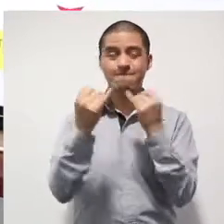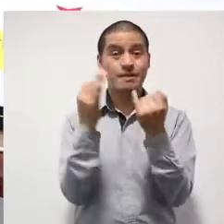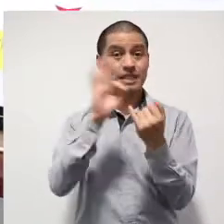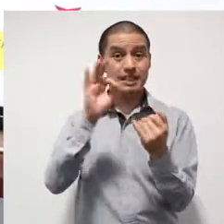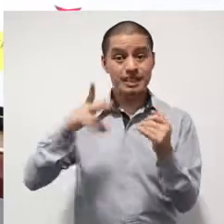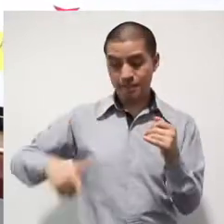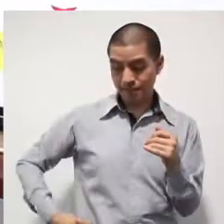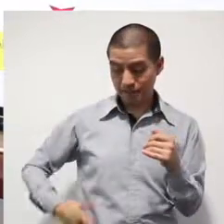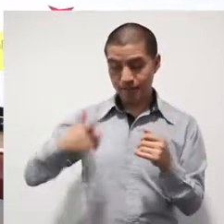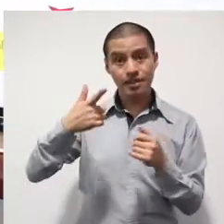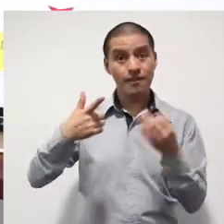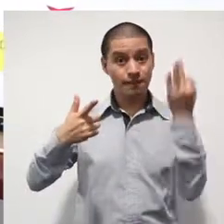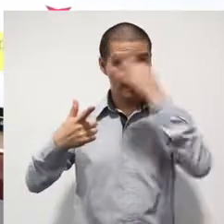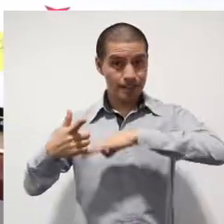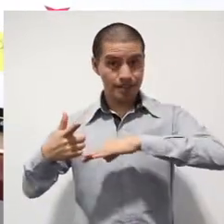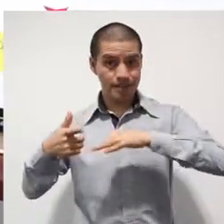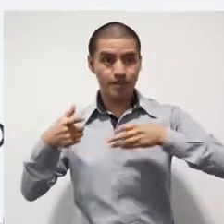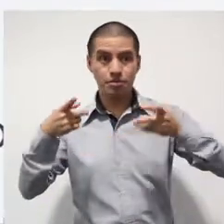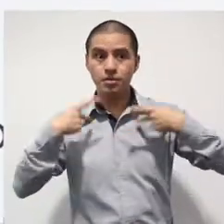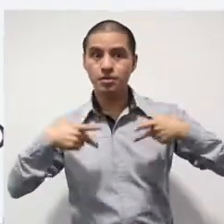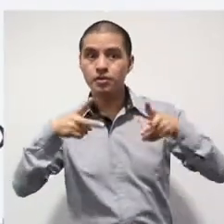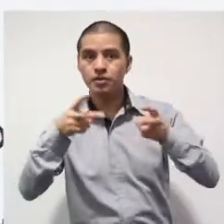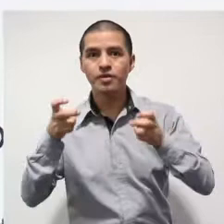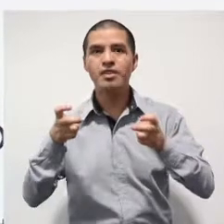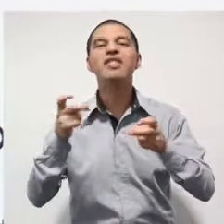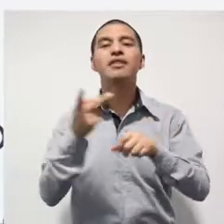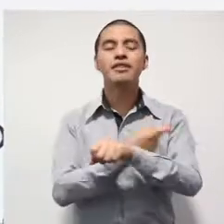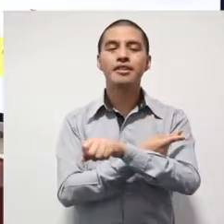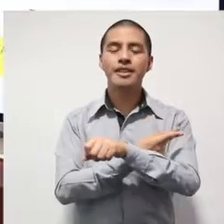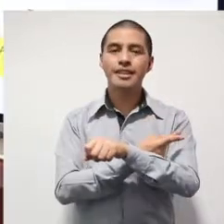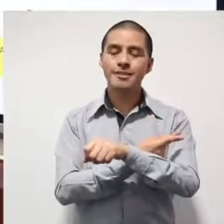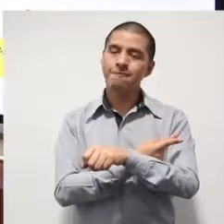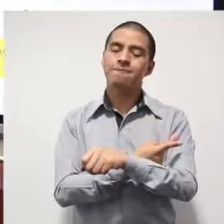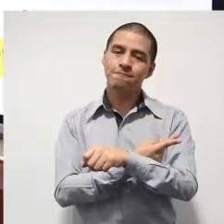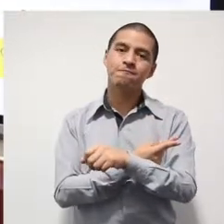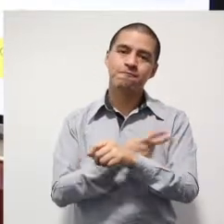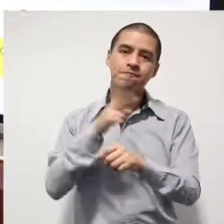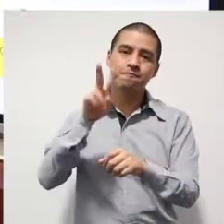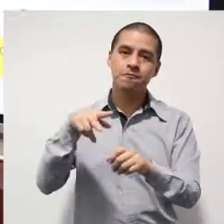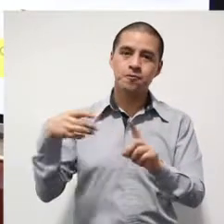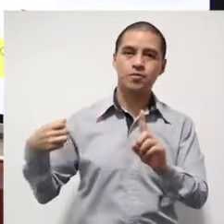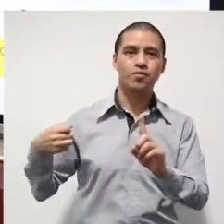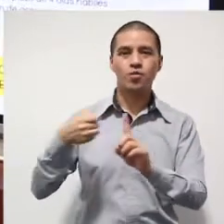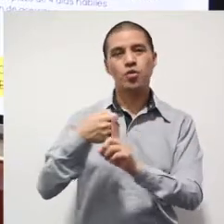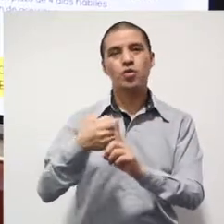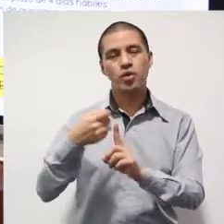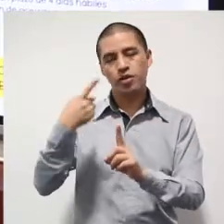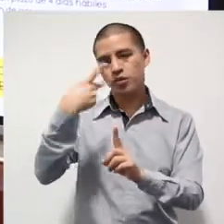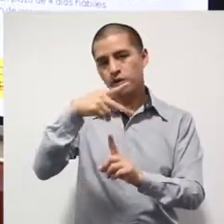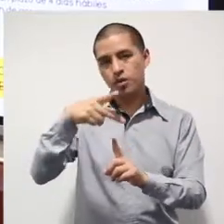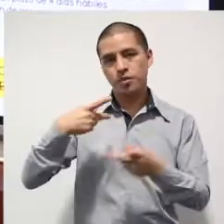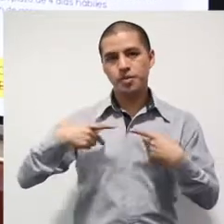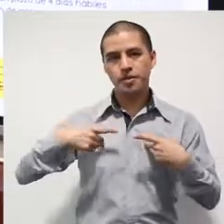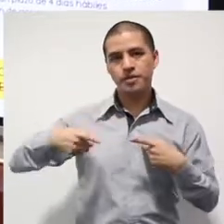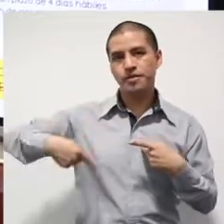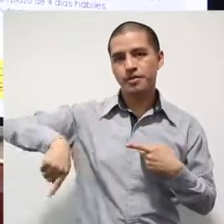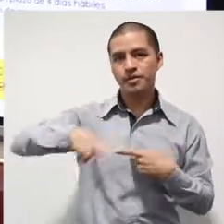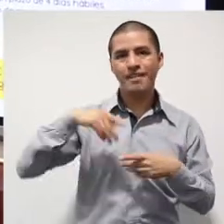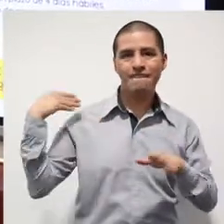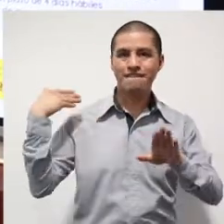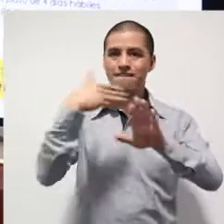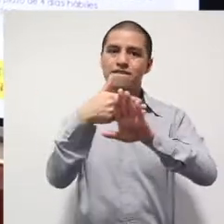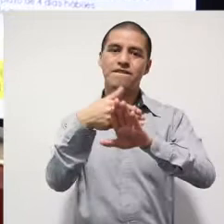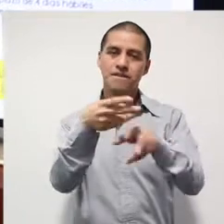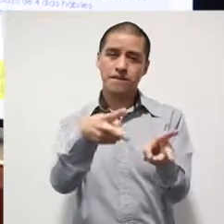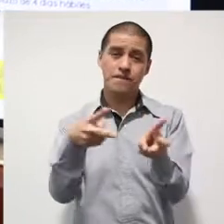arma réplica en un asalto, pues es esto, es la violencia moral equiparada que ya